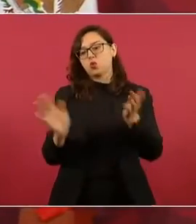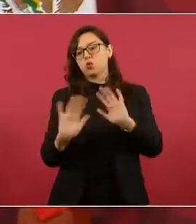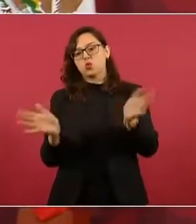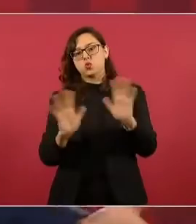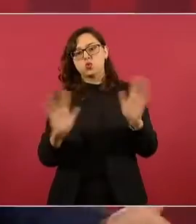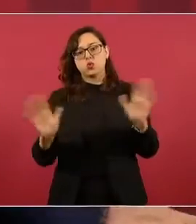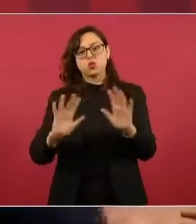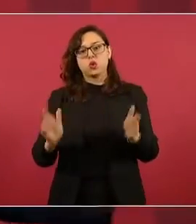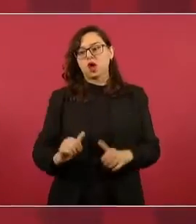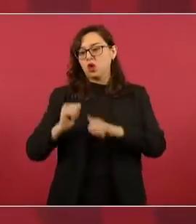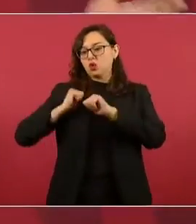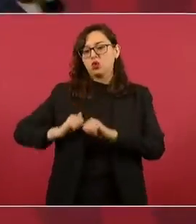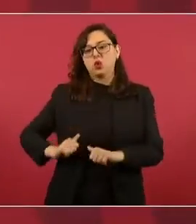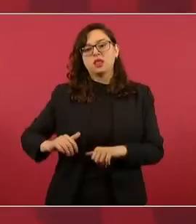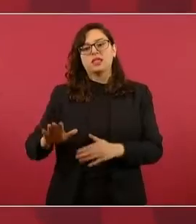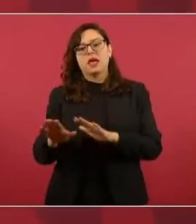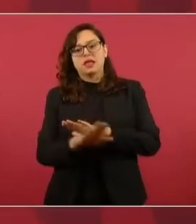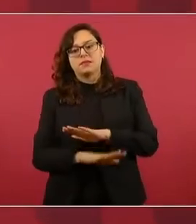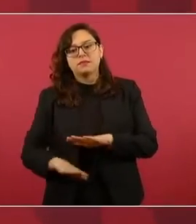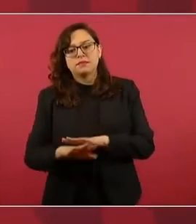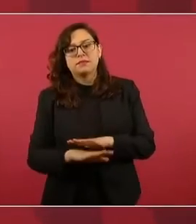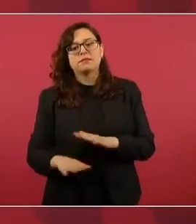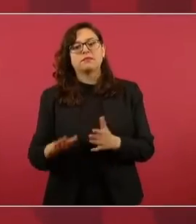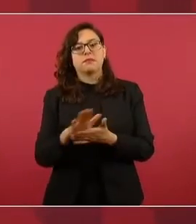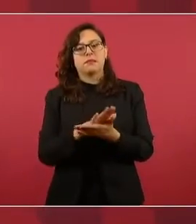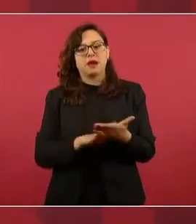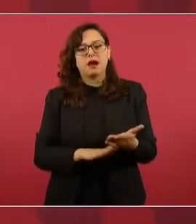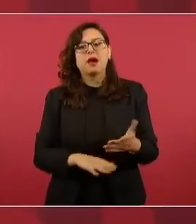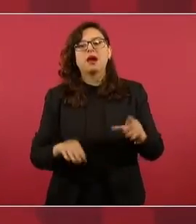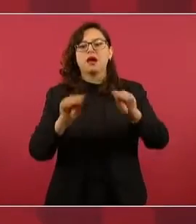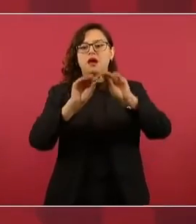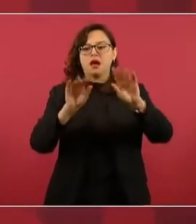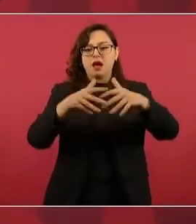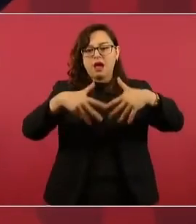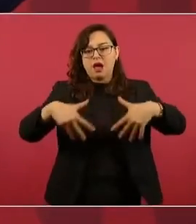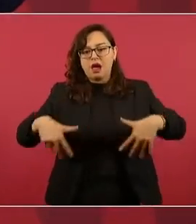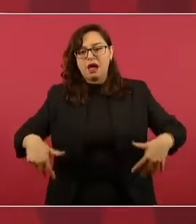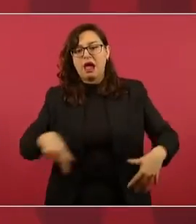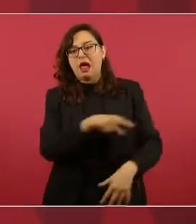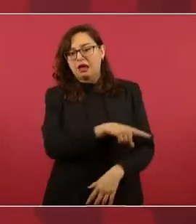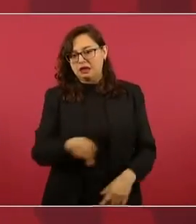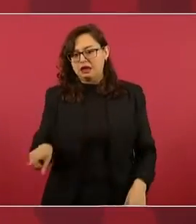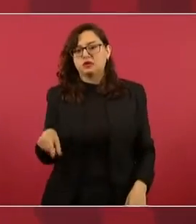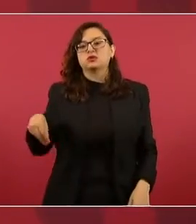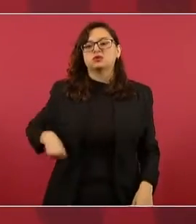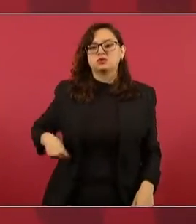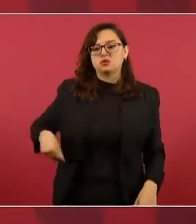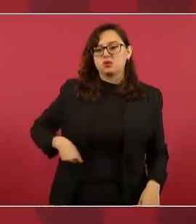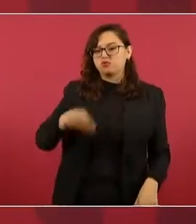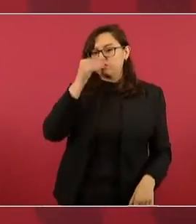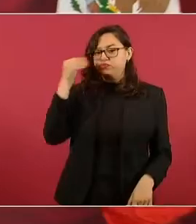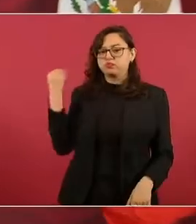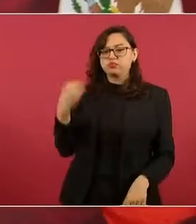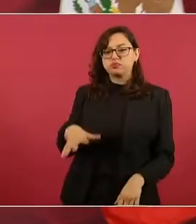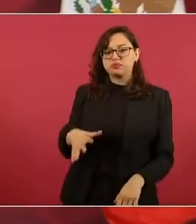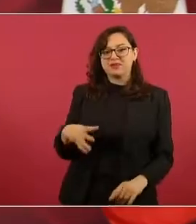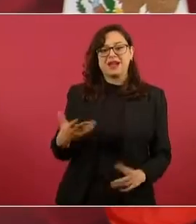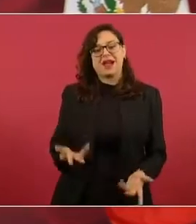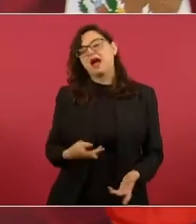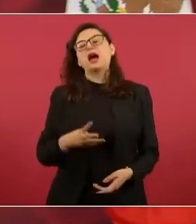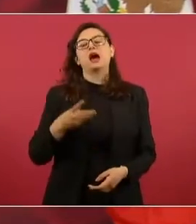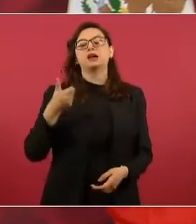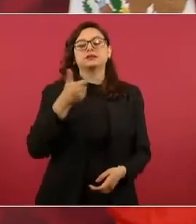No olviden que este es un régimen que viene de